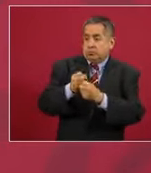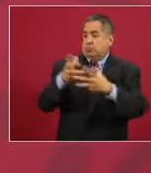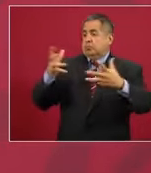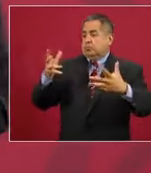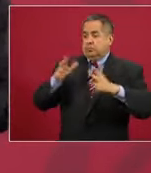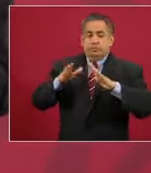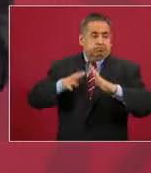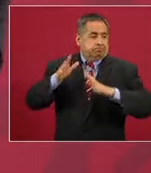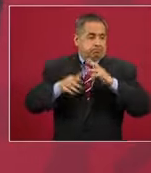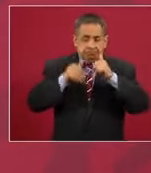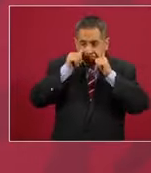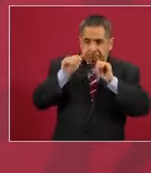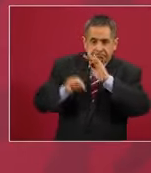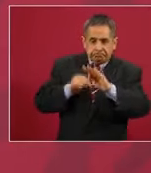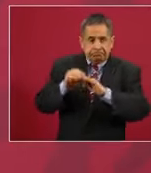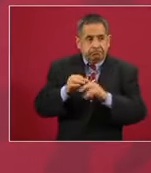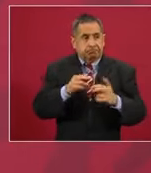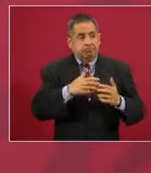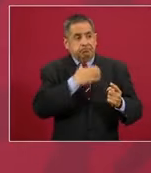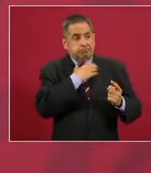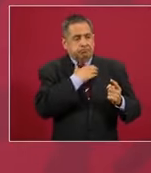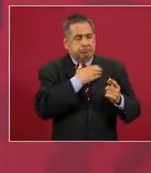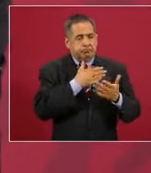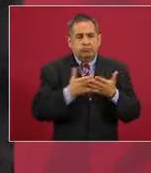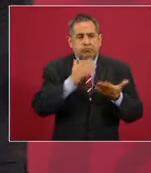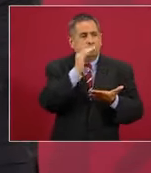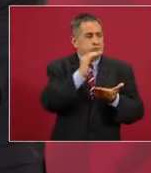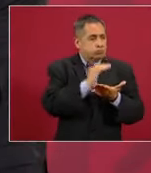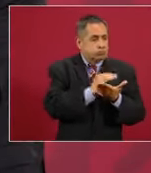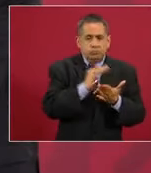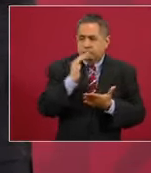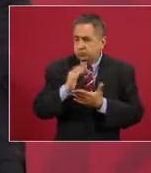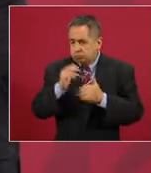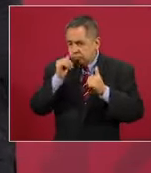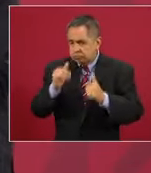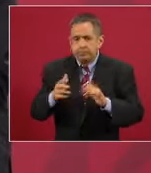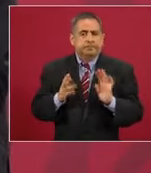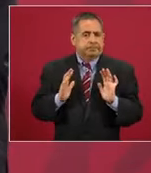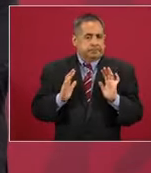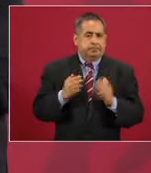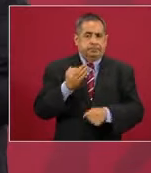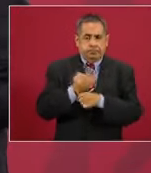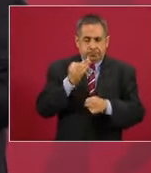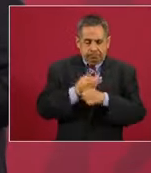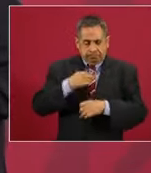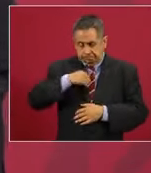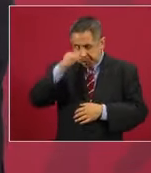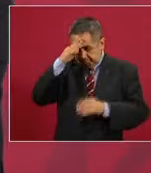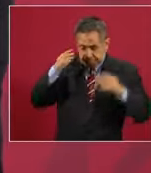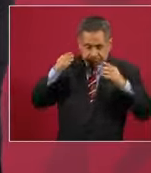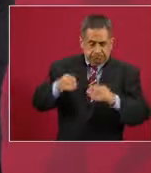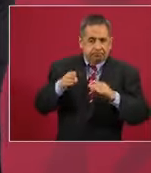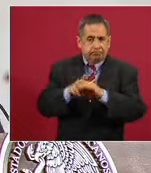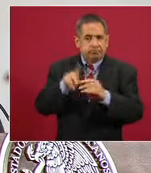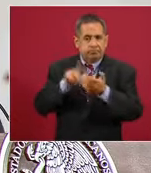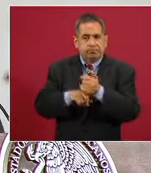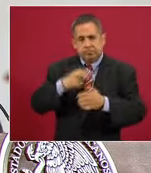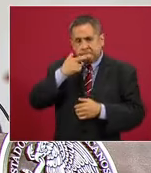concentrarnos para que mejore